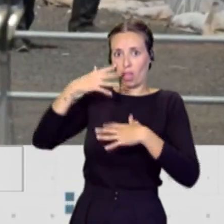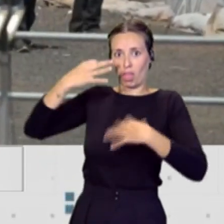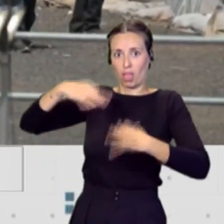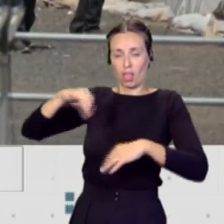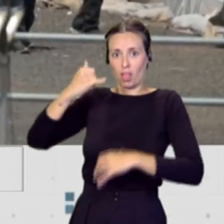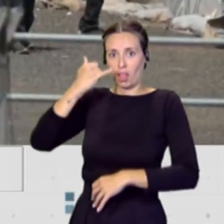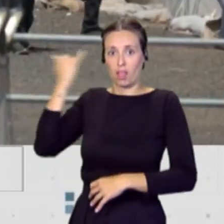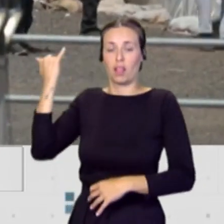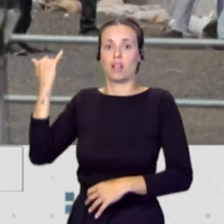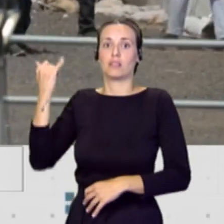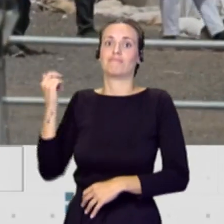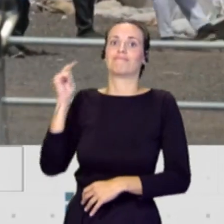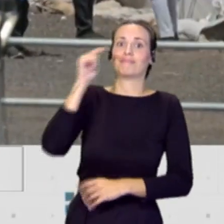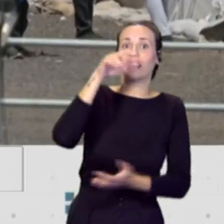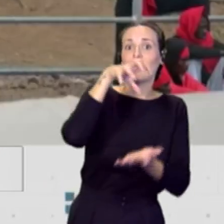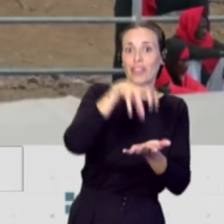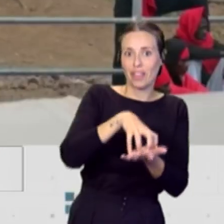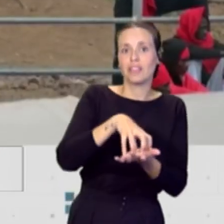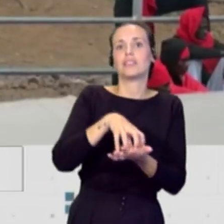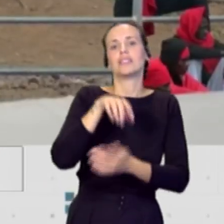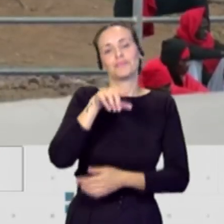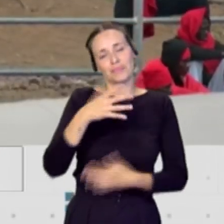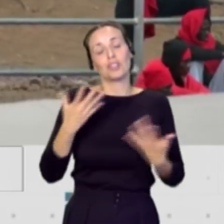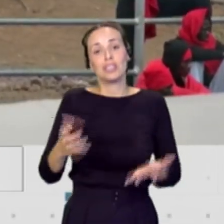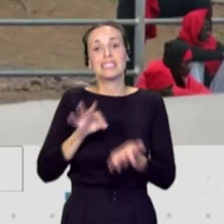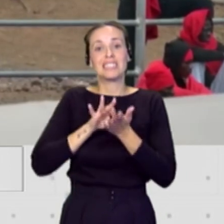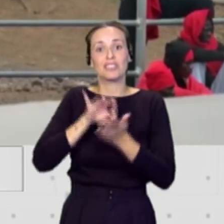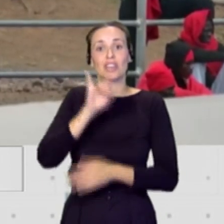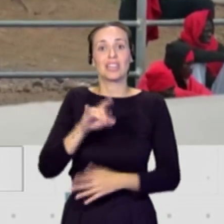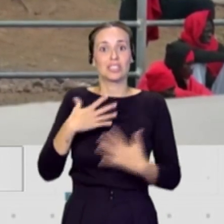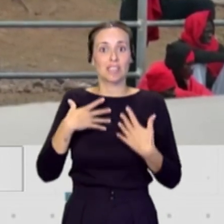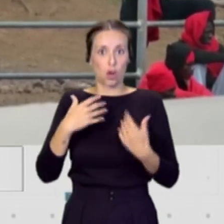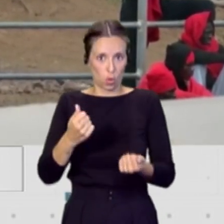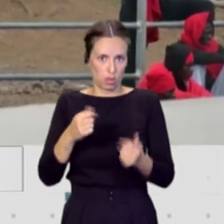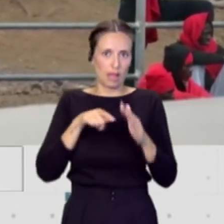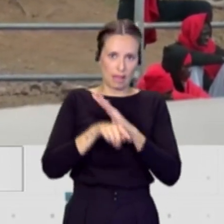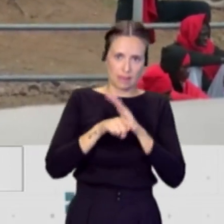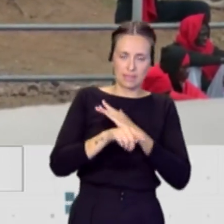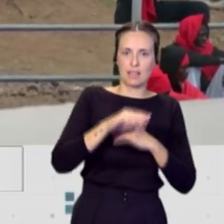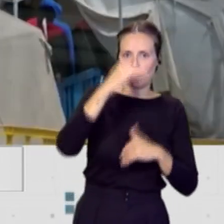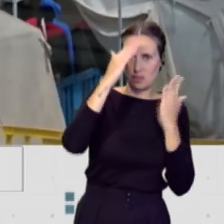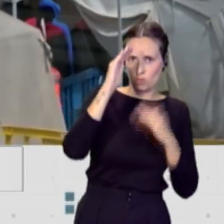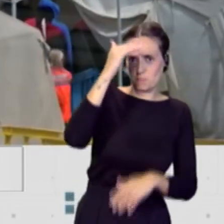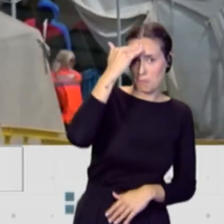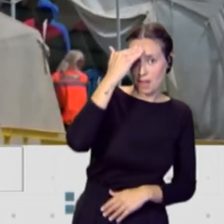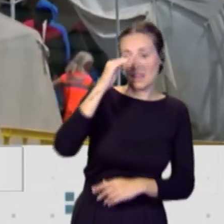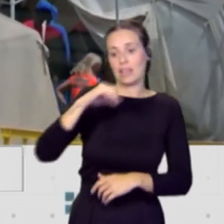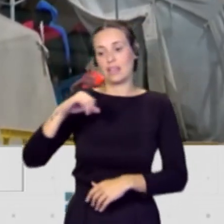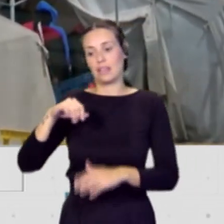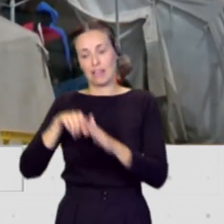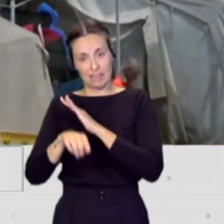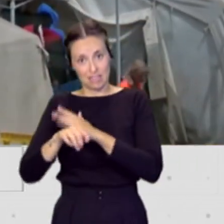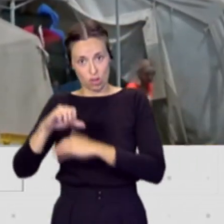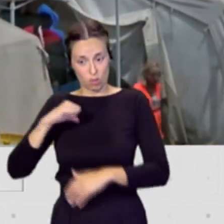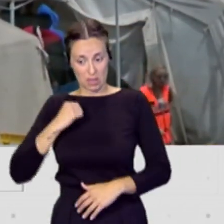enfermos allí en el puerto. Pues bueno, desde el Servicio de Salud, la Gerencia de la Atención Primaria y Hospitalaria, se ha estado